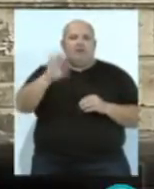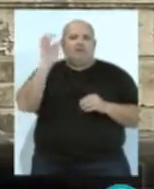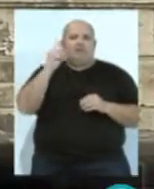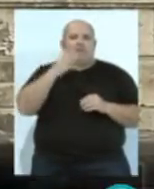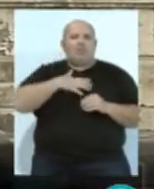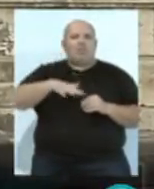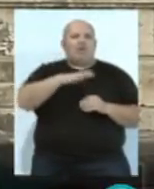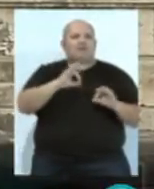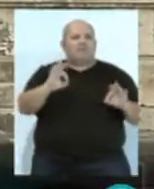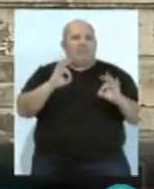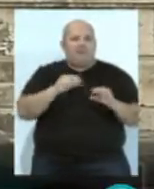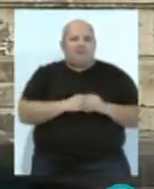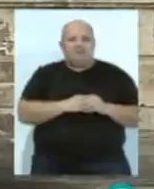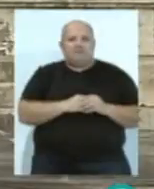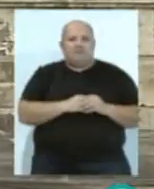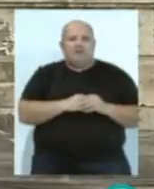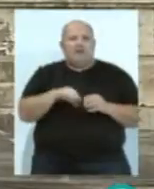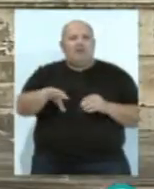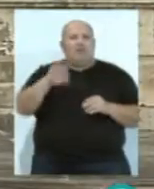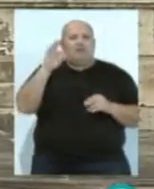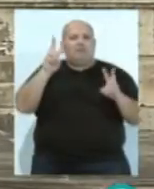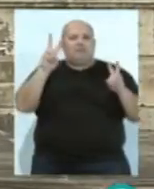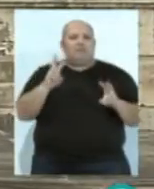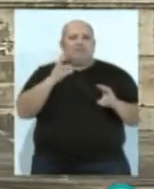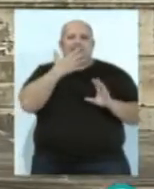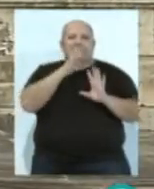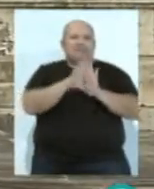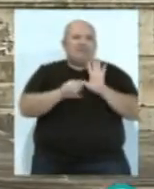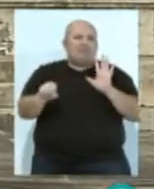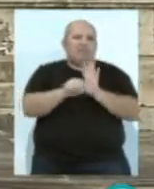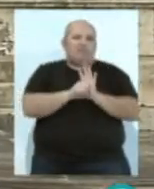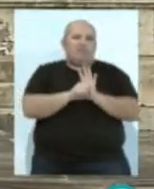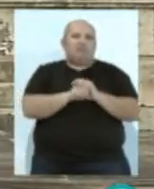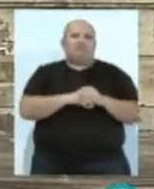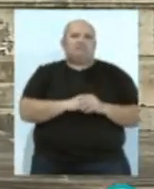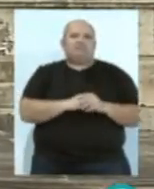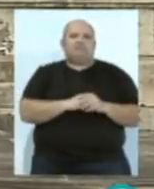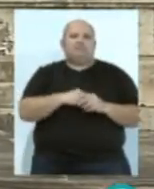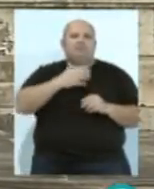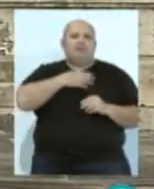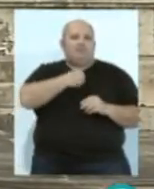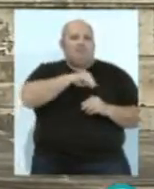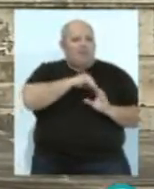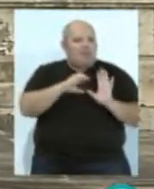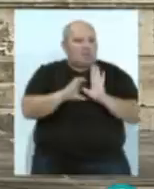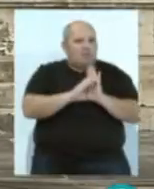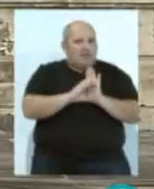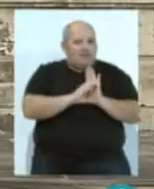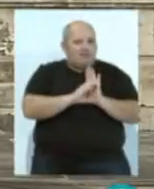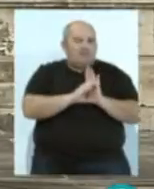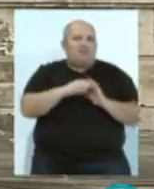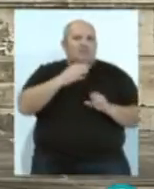un lugar muy especial. Hemos escogido como símbolo de nuestra España constitucional